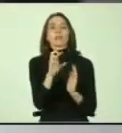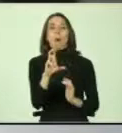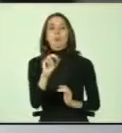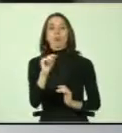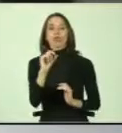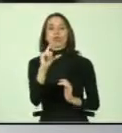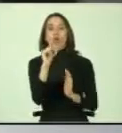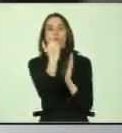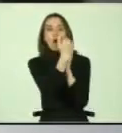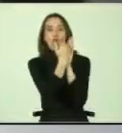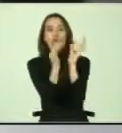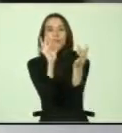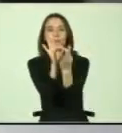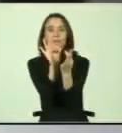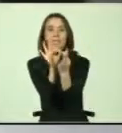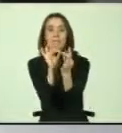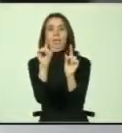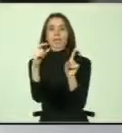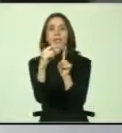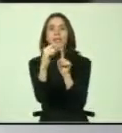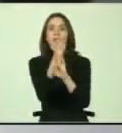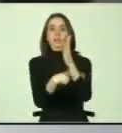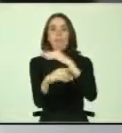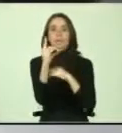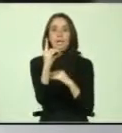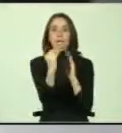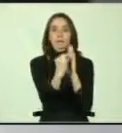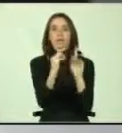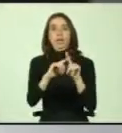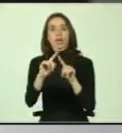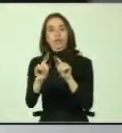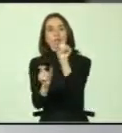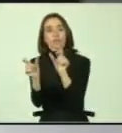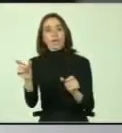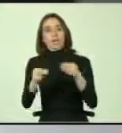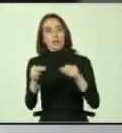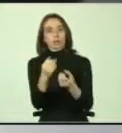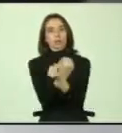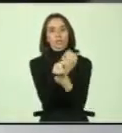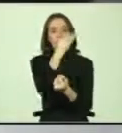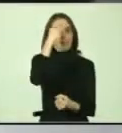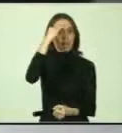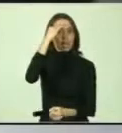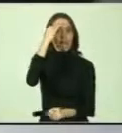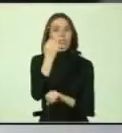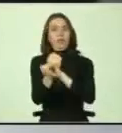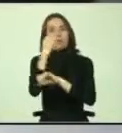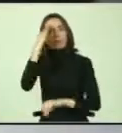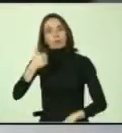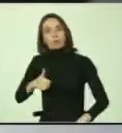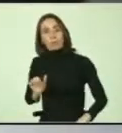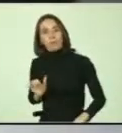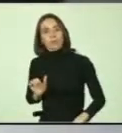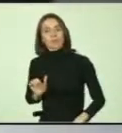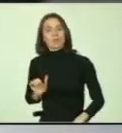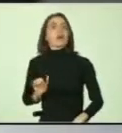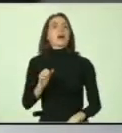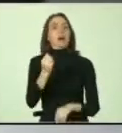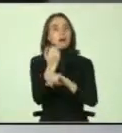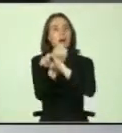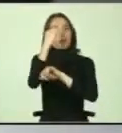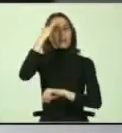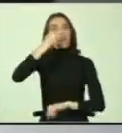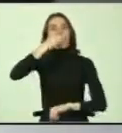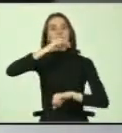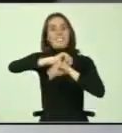específicos que incorporen la variante de discapacidad en otros sectores de la justicia como carabineros, policía, investigaciones, gendarmería,